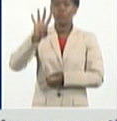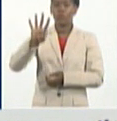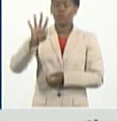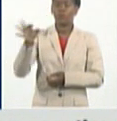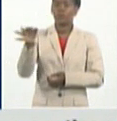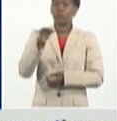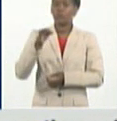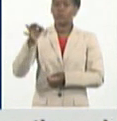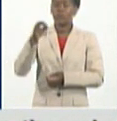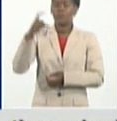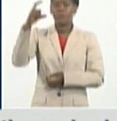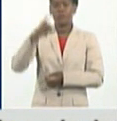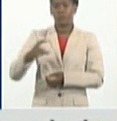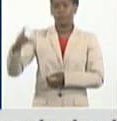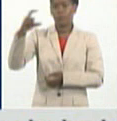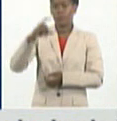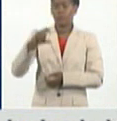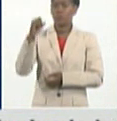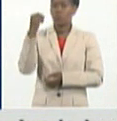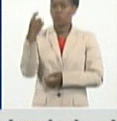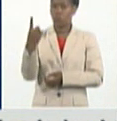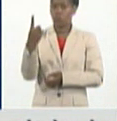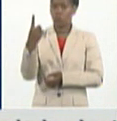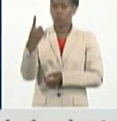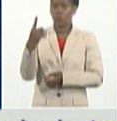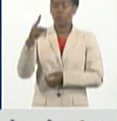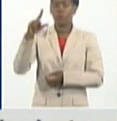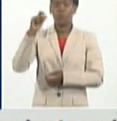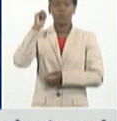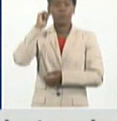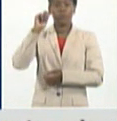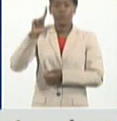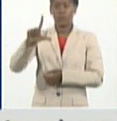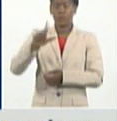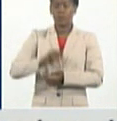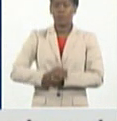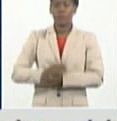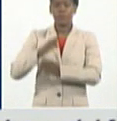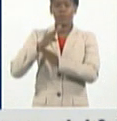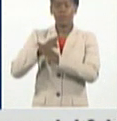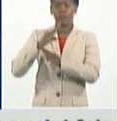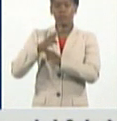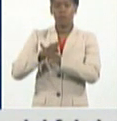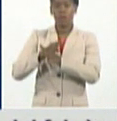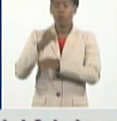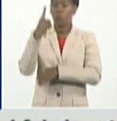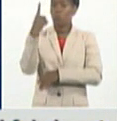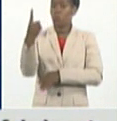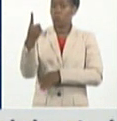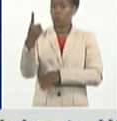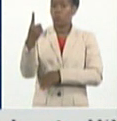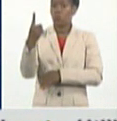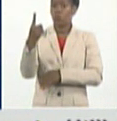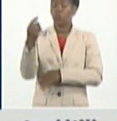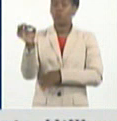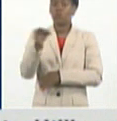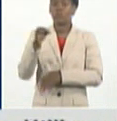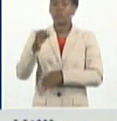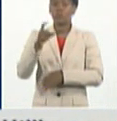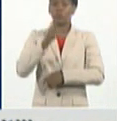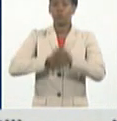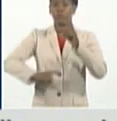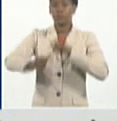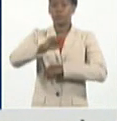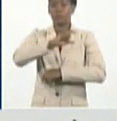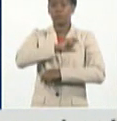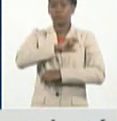municipio de Camagüey y uno de Florida. En Santiago de Cuba, uno del municipio de Contramaestre. Y los dos